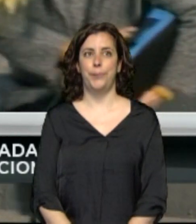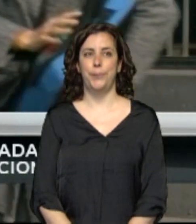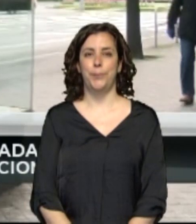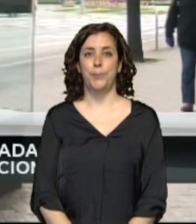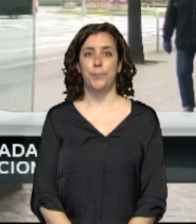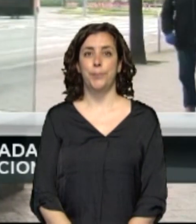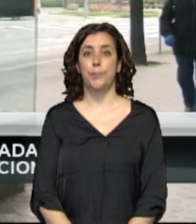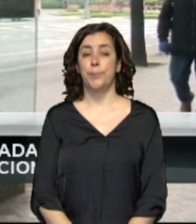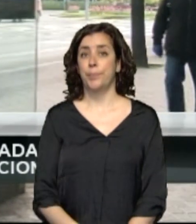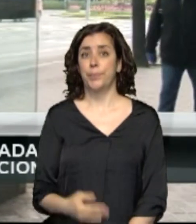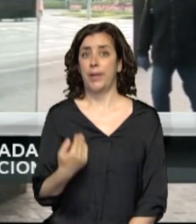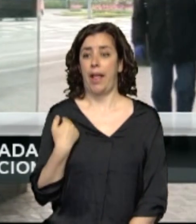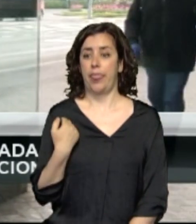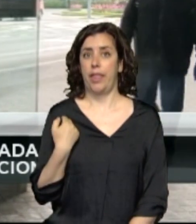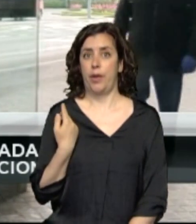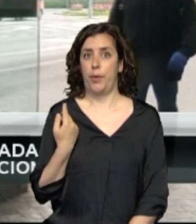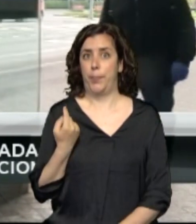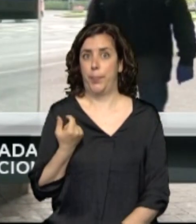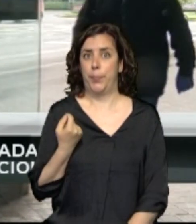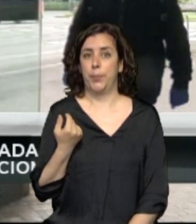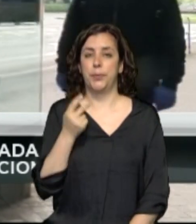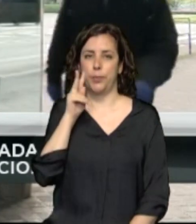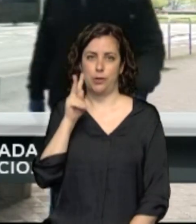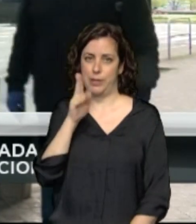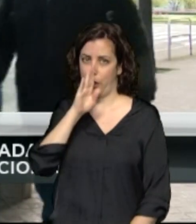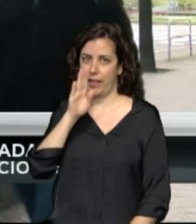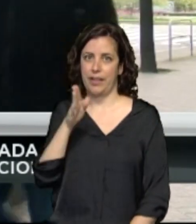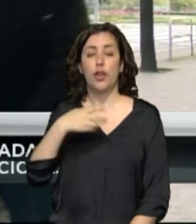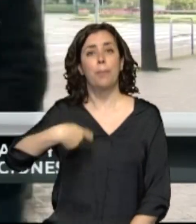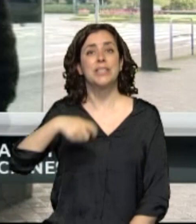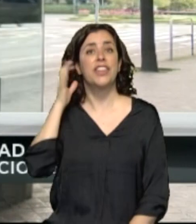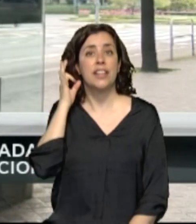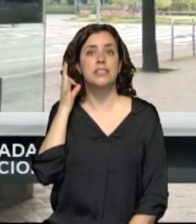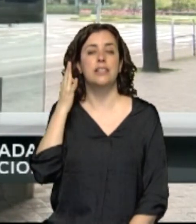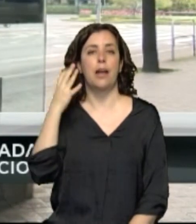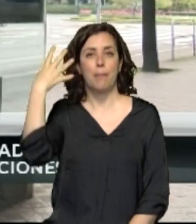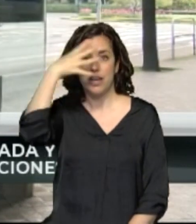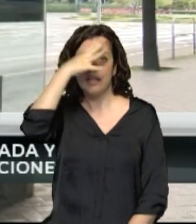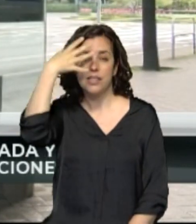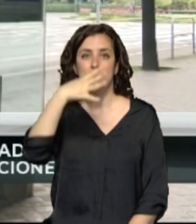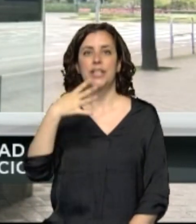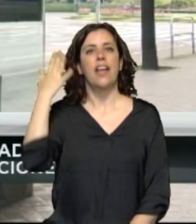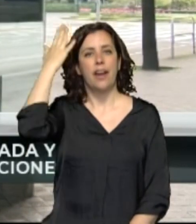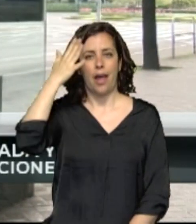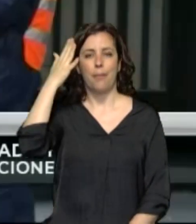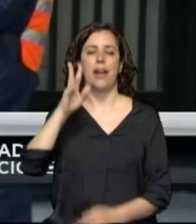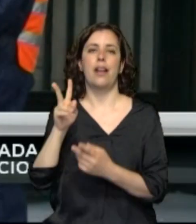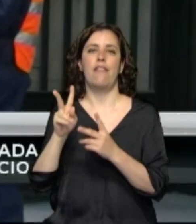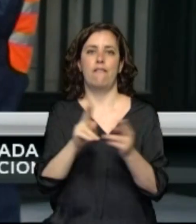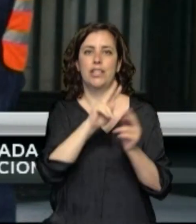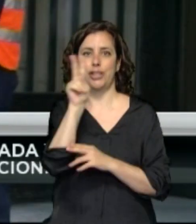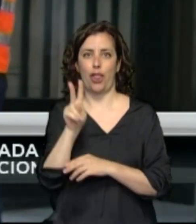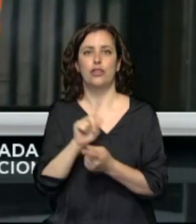Lo veíamos en directo hace apenas unos minutos, lo comunicaba la presidenta María Chivite. María Navarra estará en la fase 2 el próximo